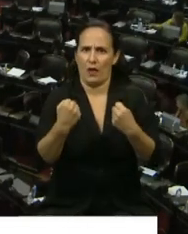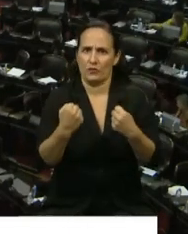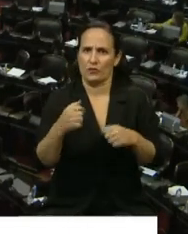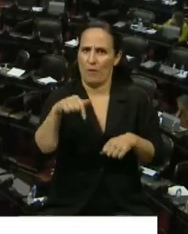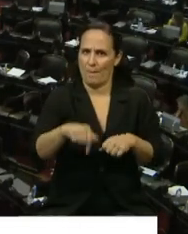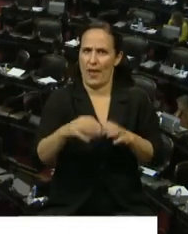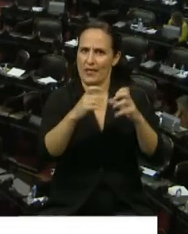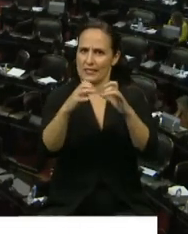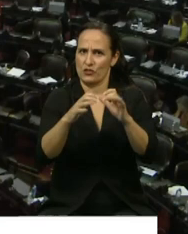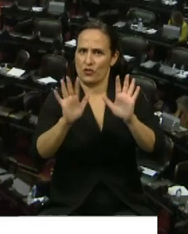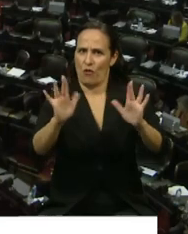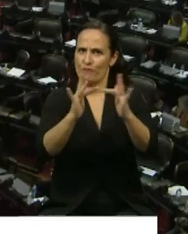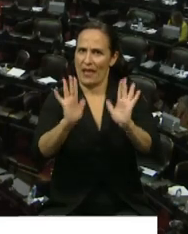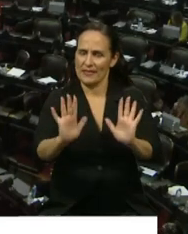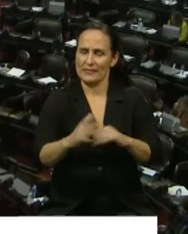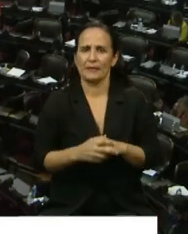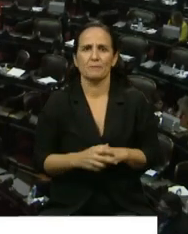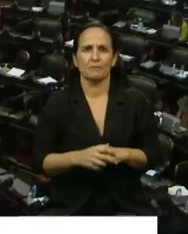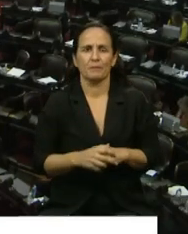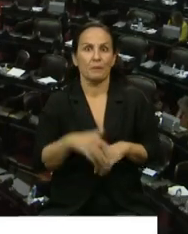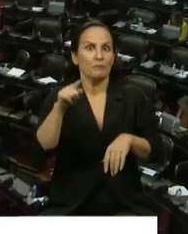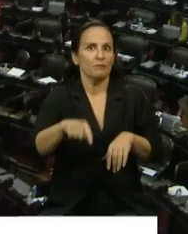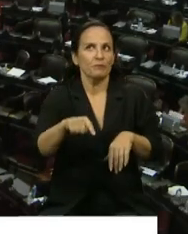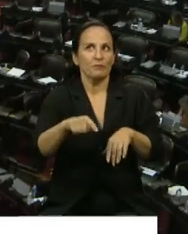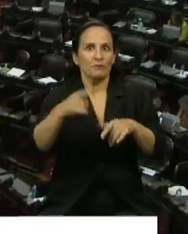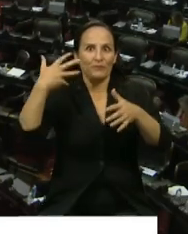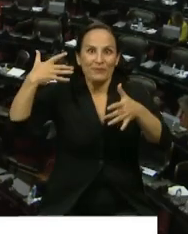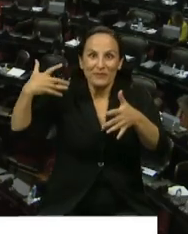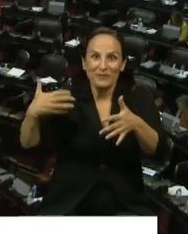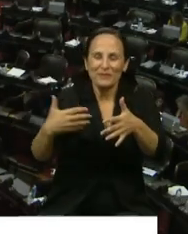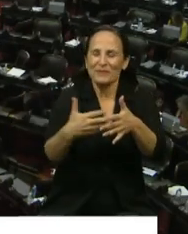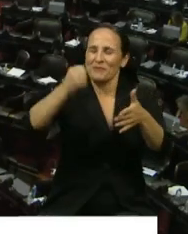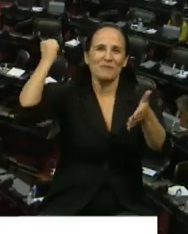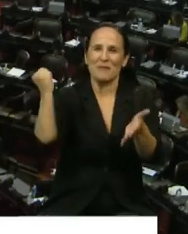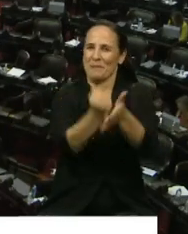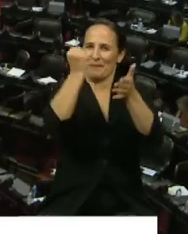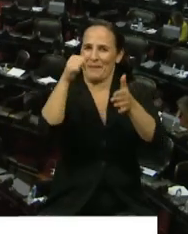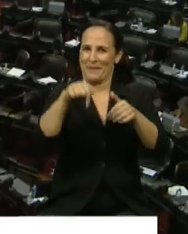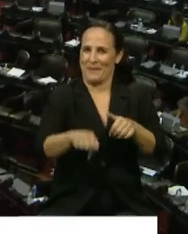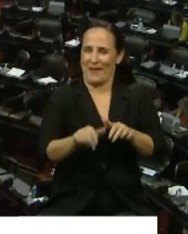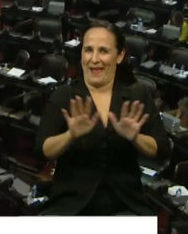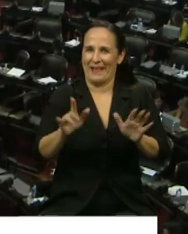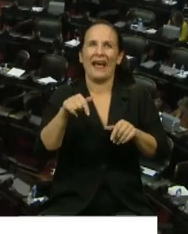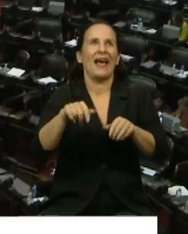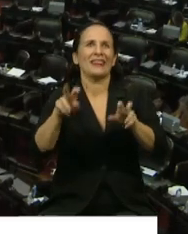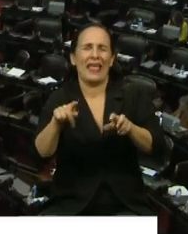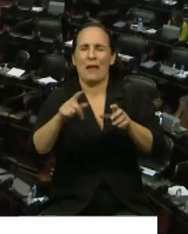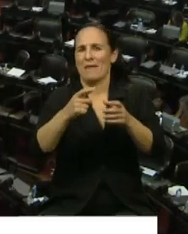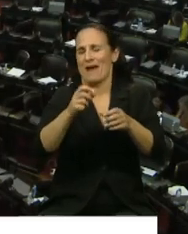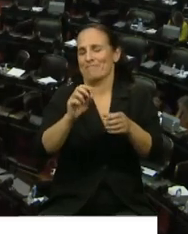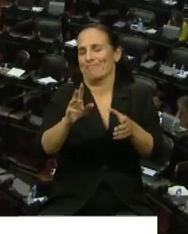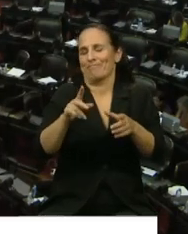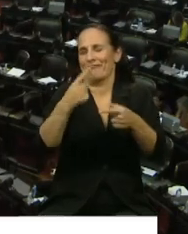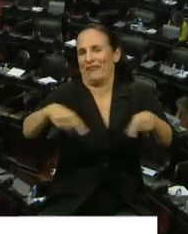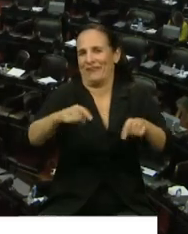este tipo de sesión. Estamos viviendo sin duda un momento histórico, en todo sentido, en este contexto de pandemia.